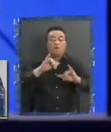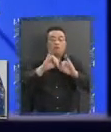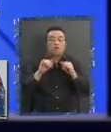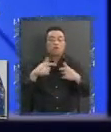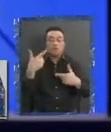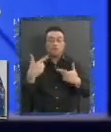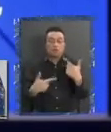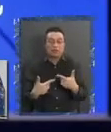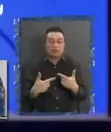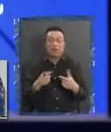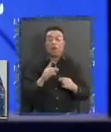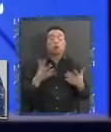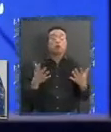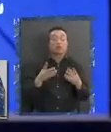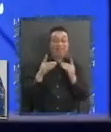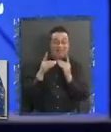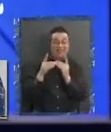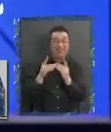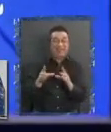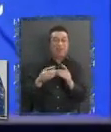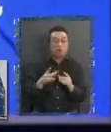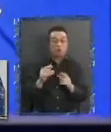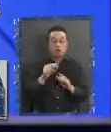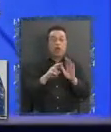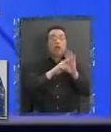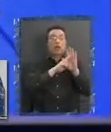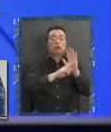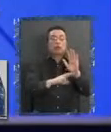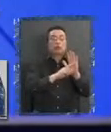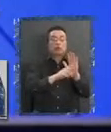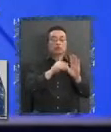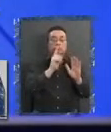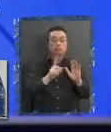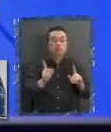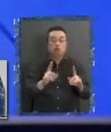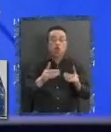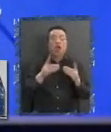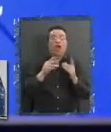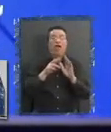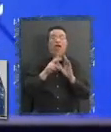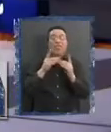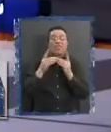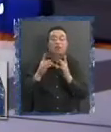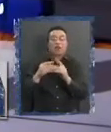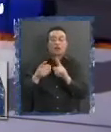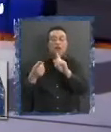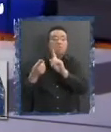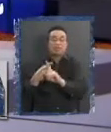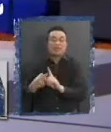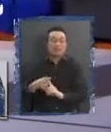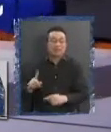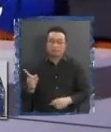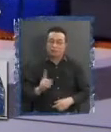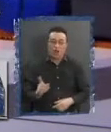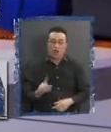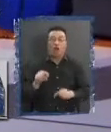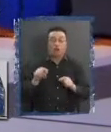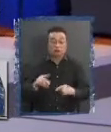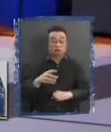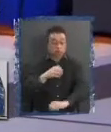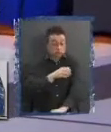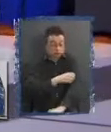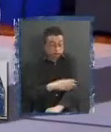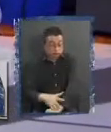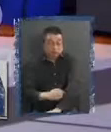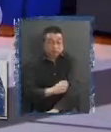democracia representativa y no una democracia participativa. Esto de la descentralización y los gobiernos